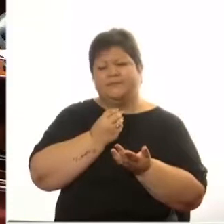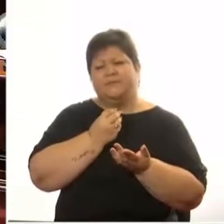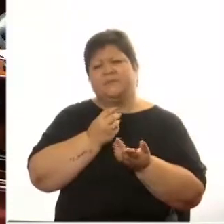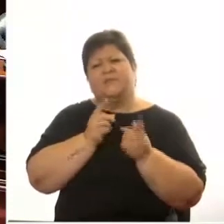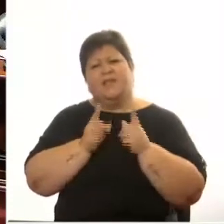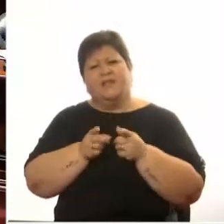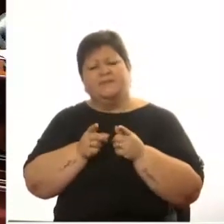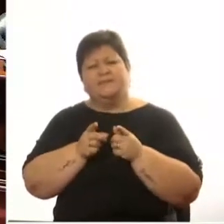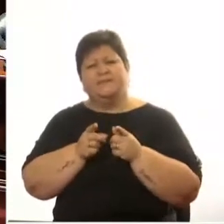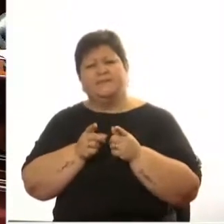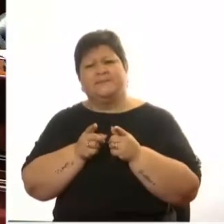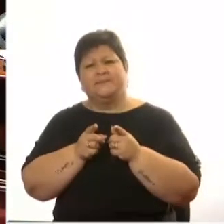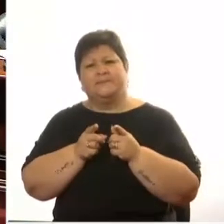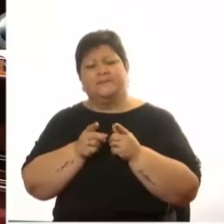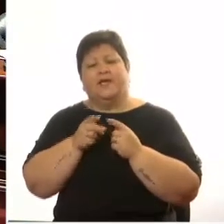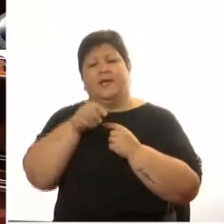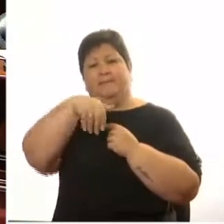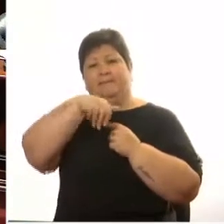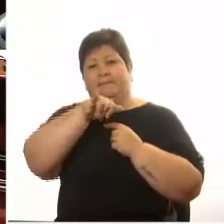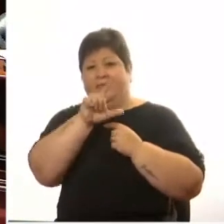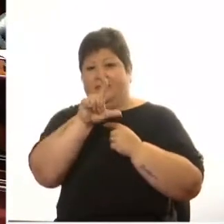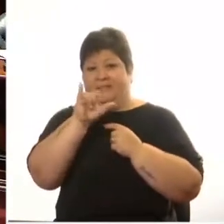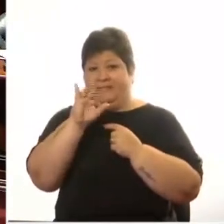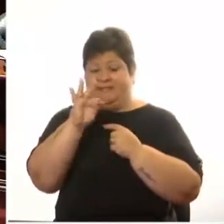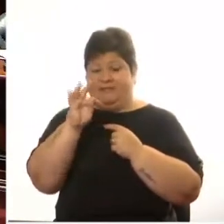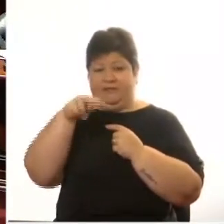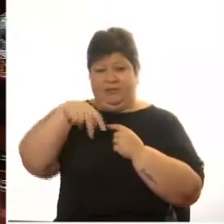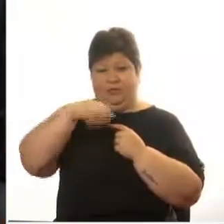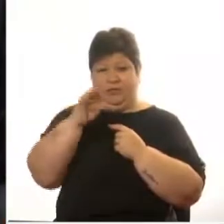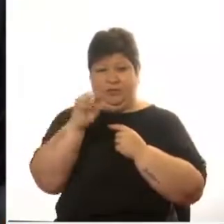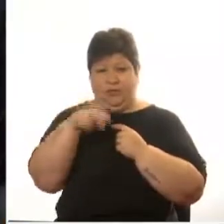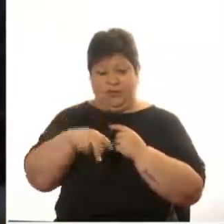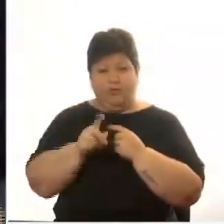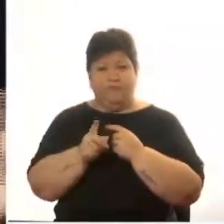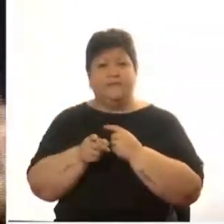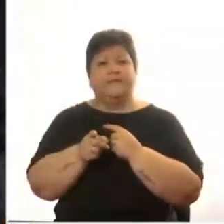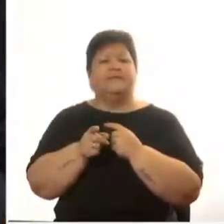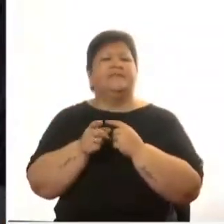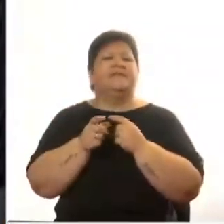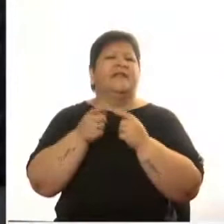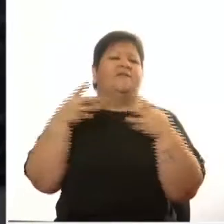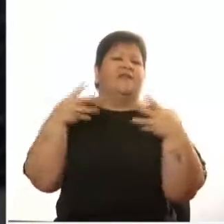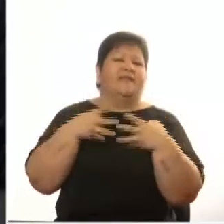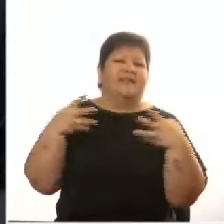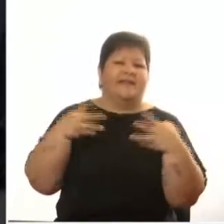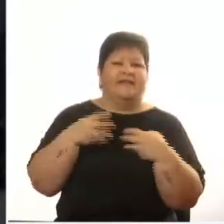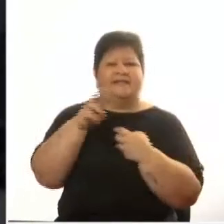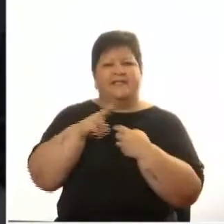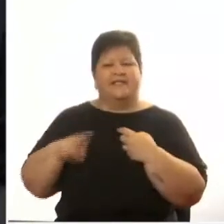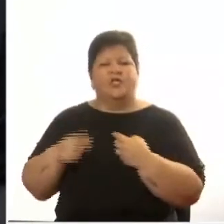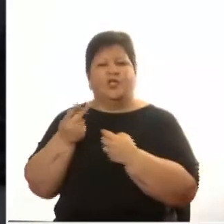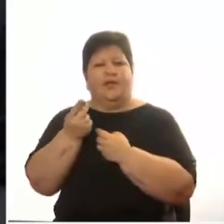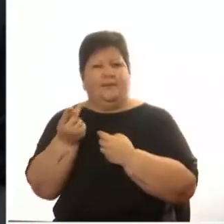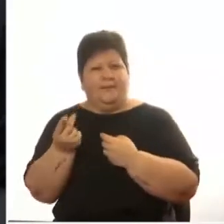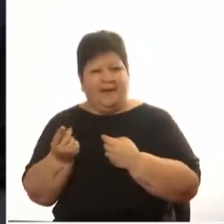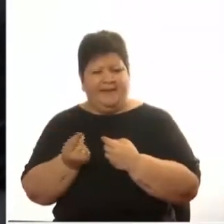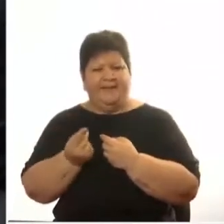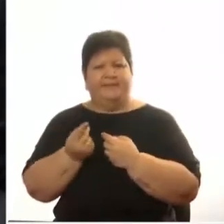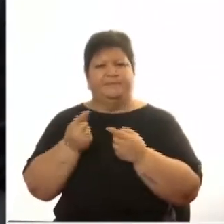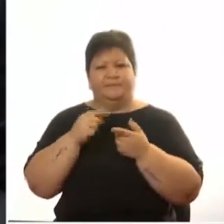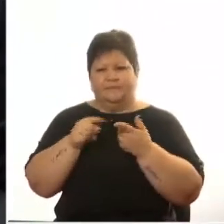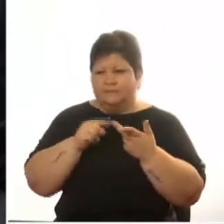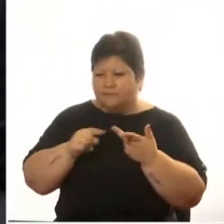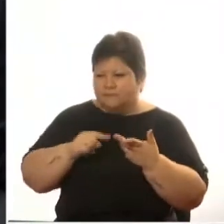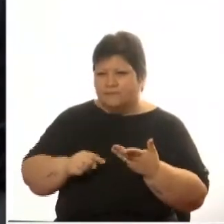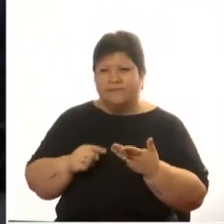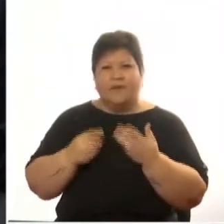Billington Drake el embajador británico con Pulminó y Spielman y la batalla del río de la plata un libro que hace poco publicó y que